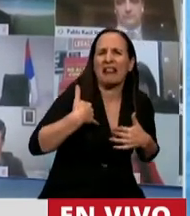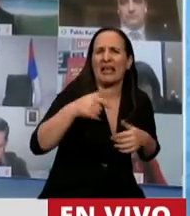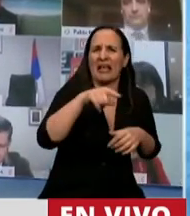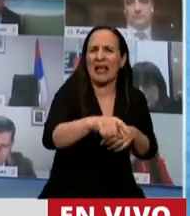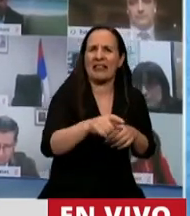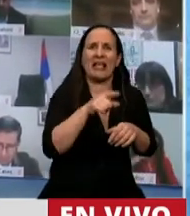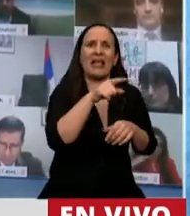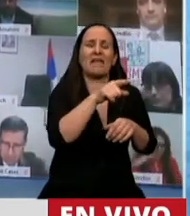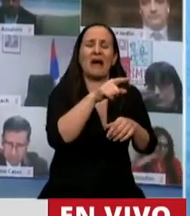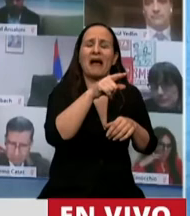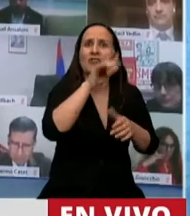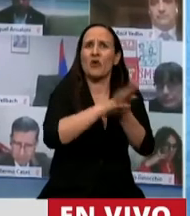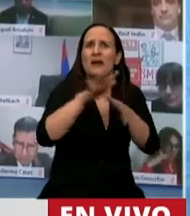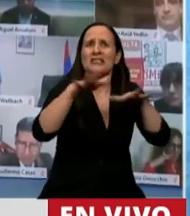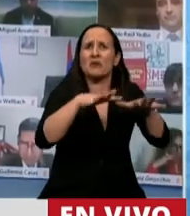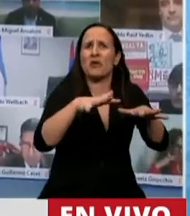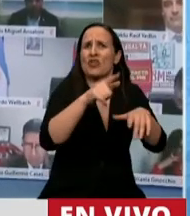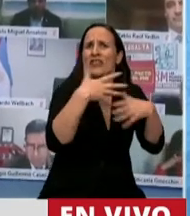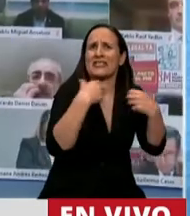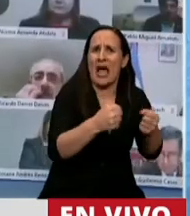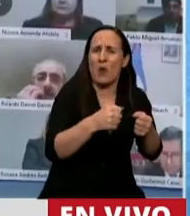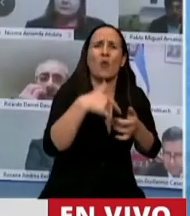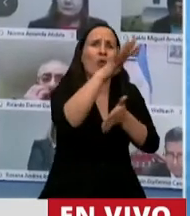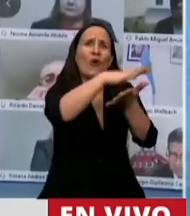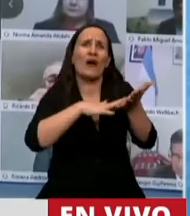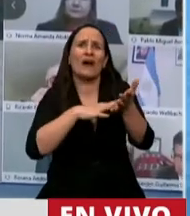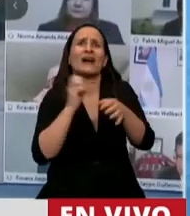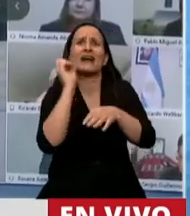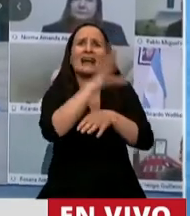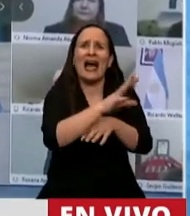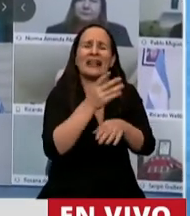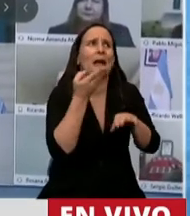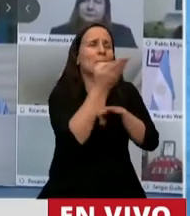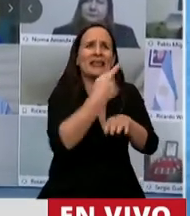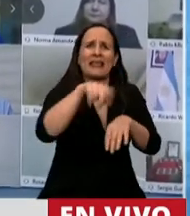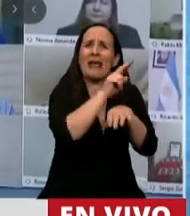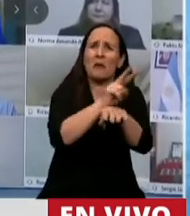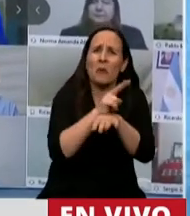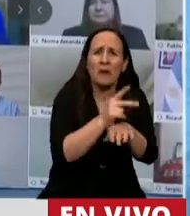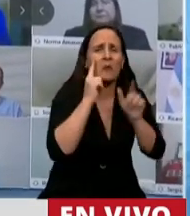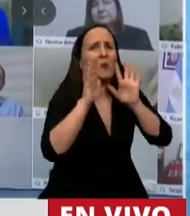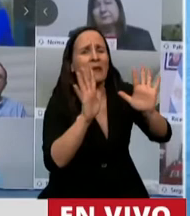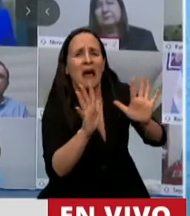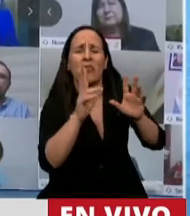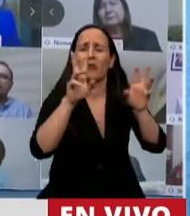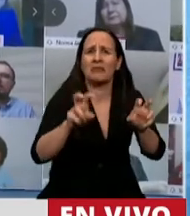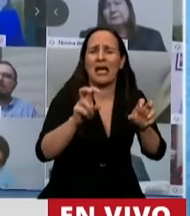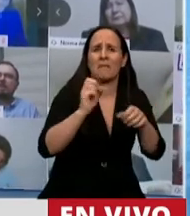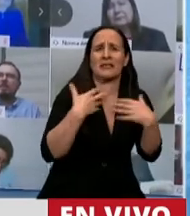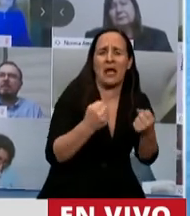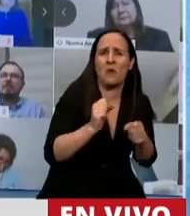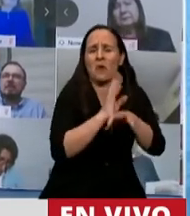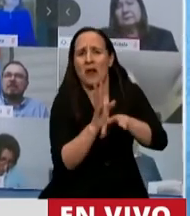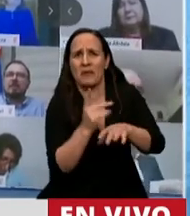Perápia Intensiva haya escrito una carta pidiendo que por favor nos cuidemos. No les importa nada porque ustedes